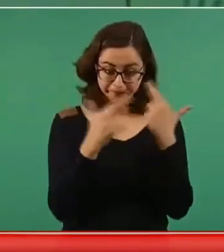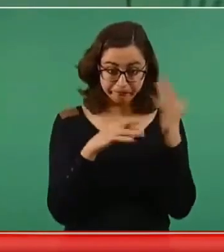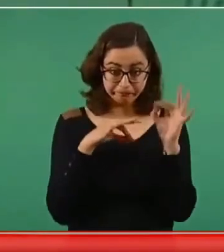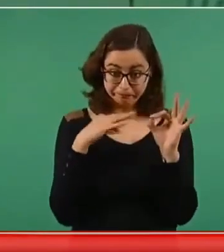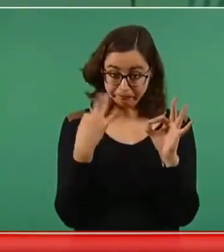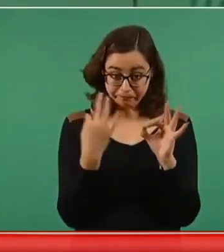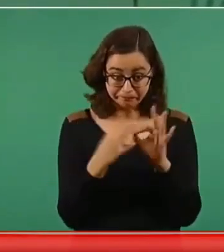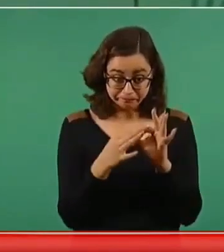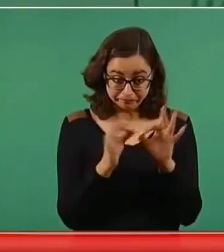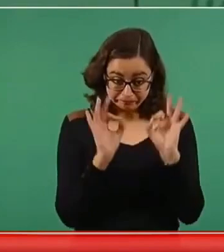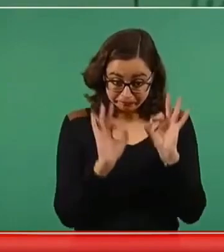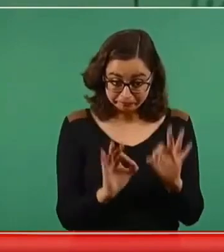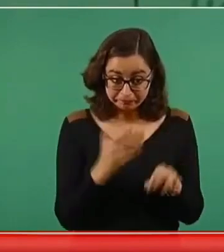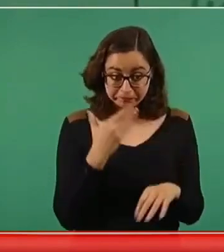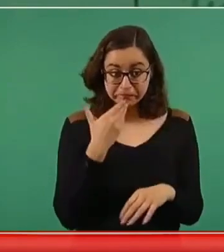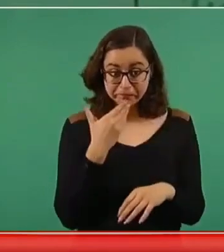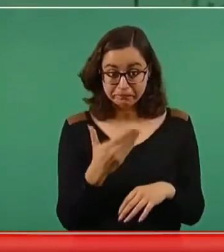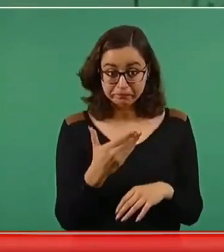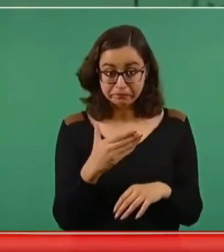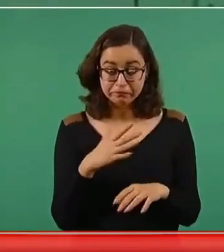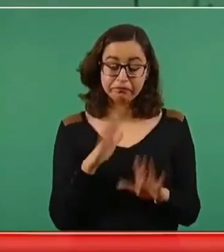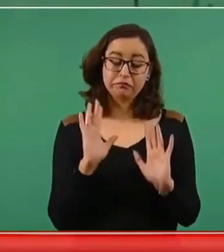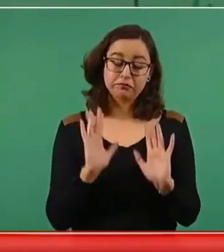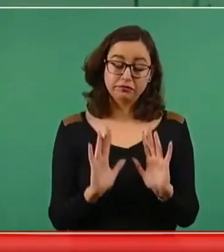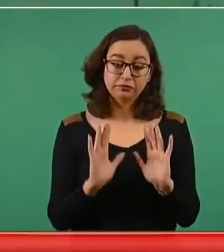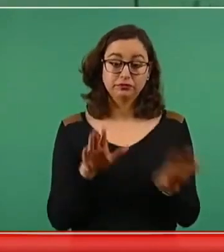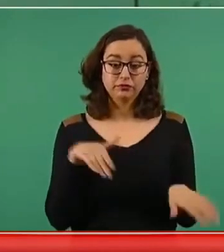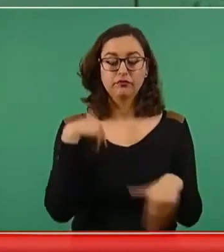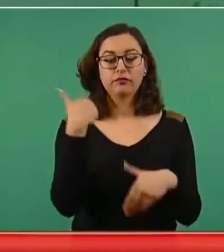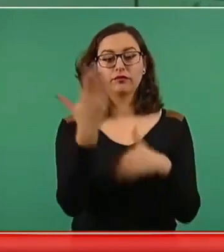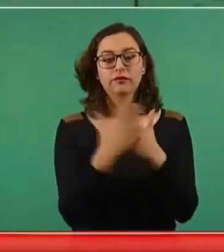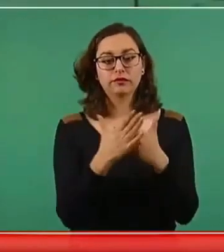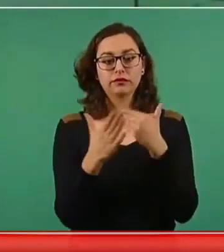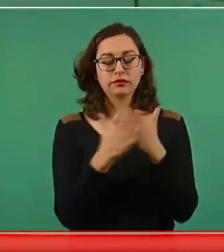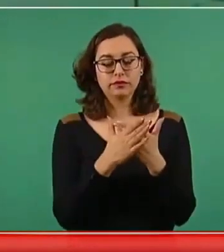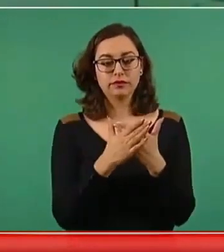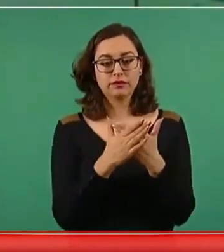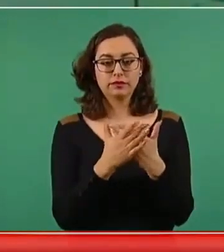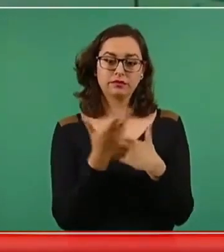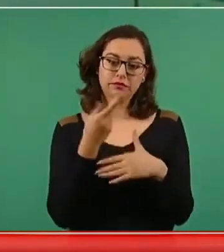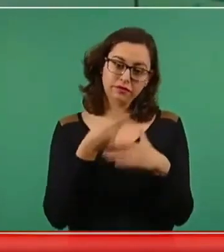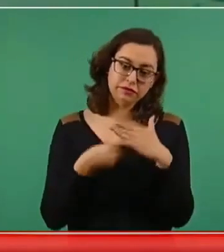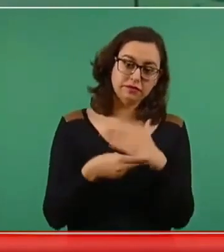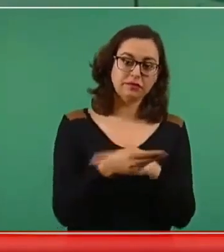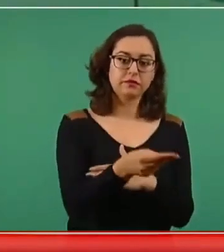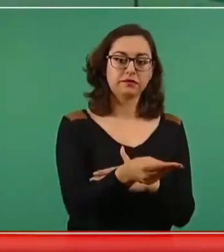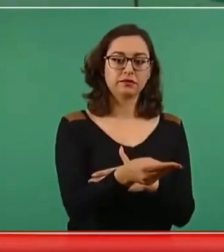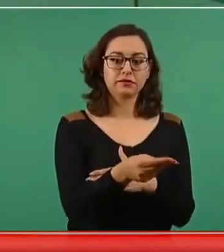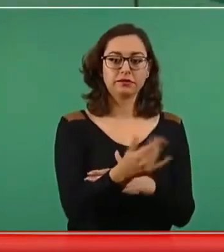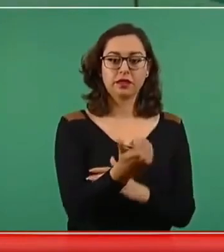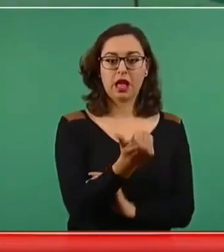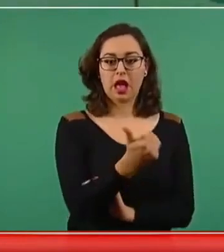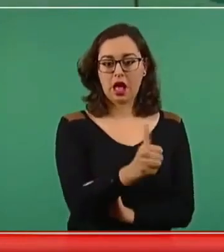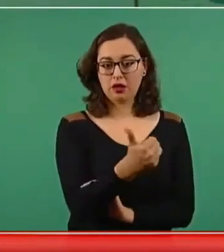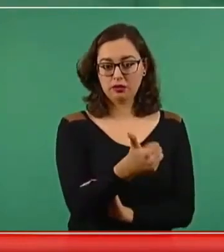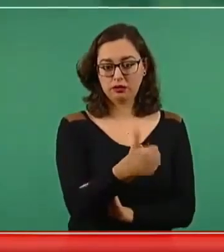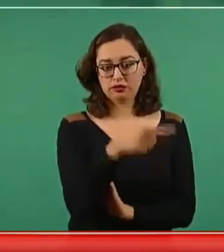entregarlo a la editorial. En agosto,